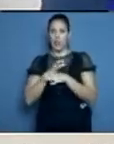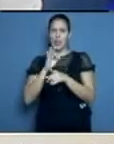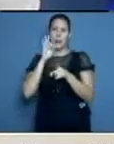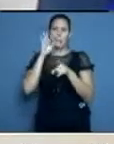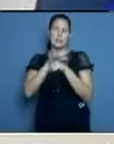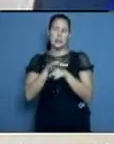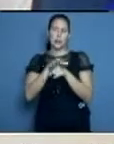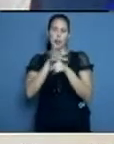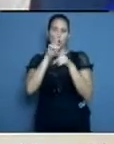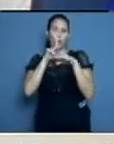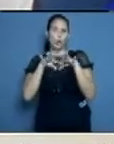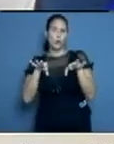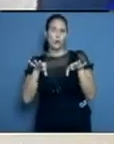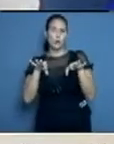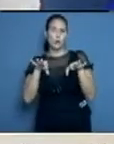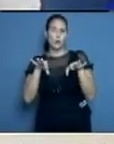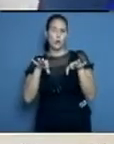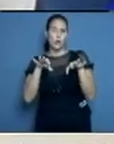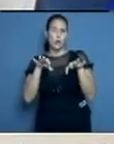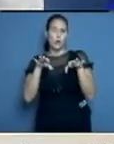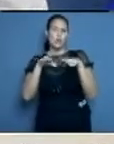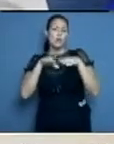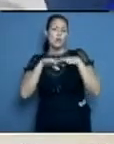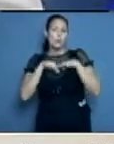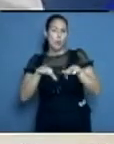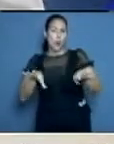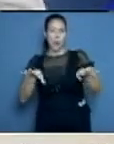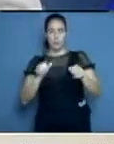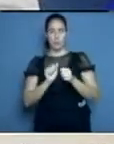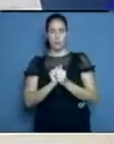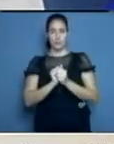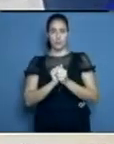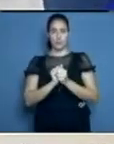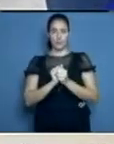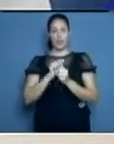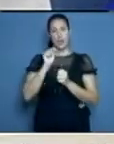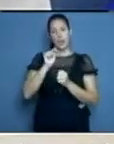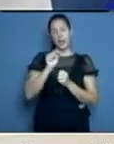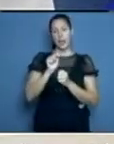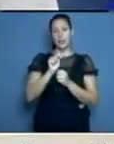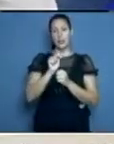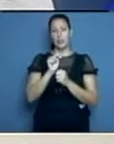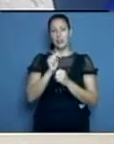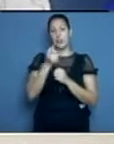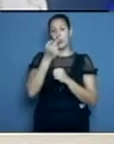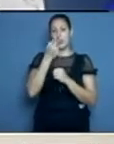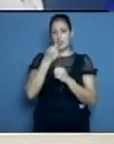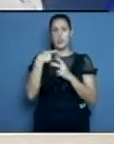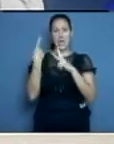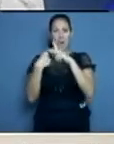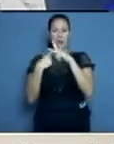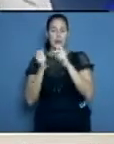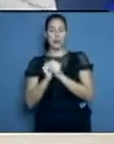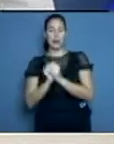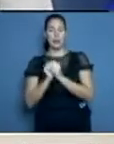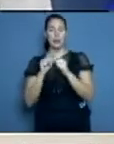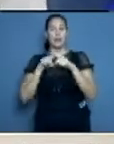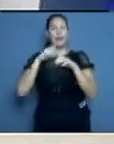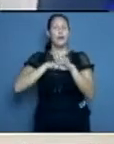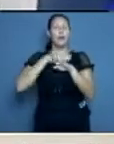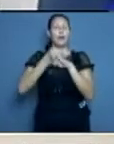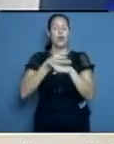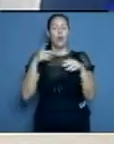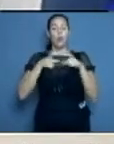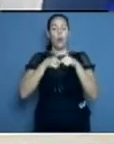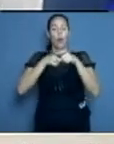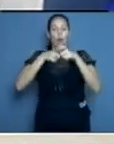nuestra provincia no fue de la más afectada, donde transitamos por un periodo que los medicamentos eran suficientes, hasta este proceso ya en que estamos en